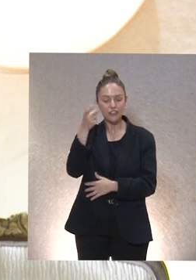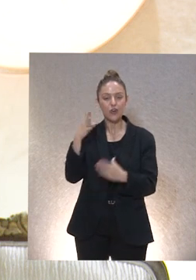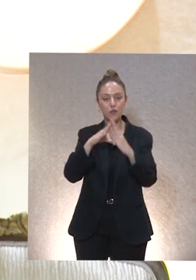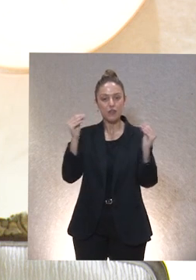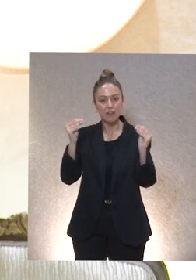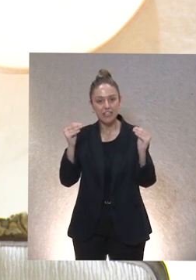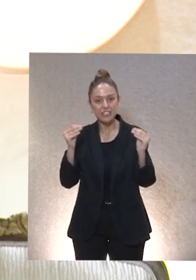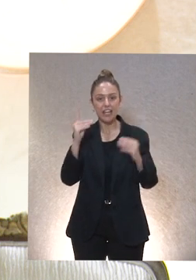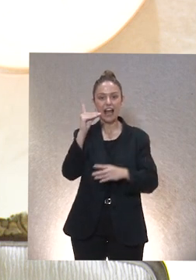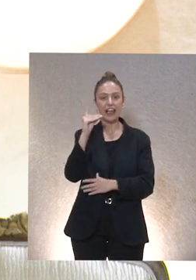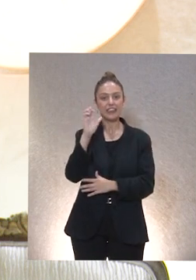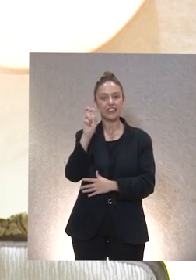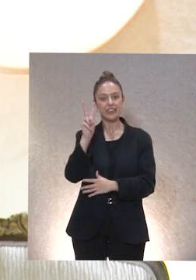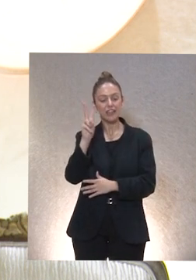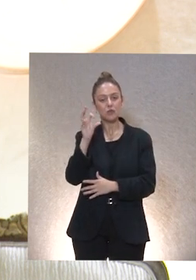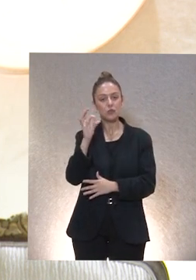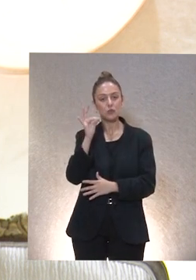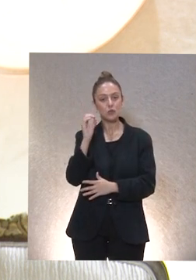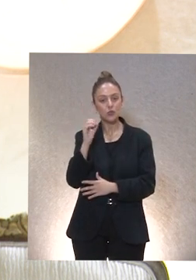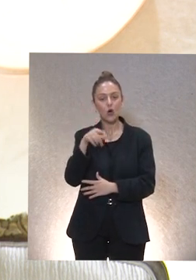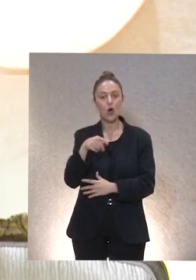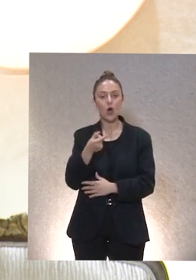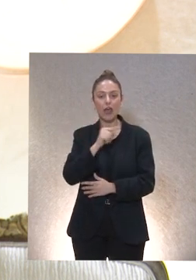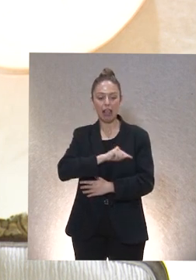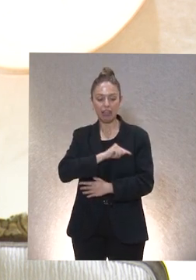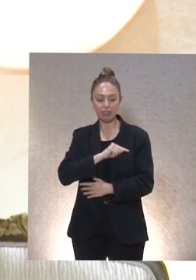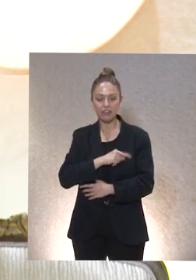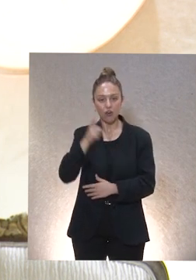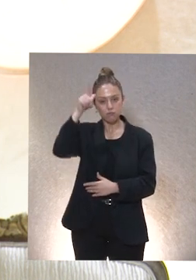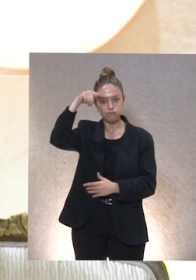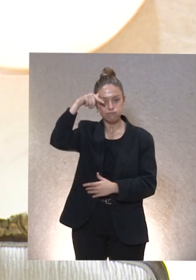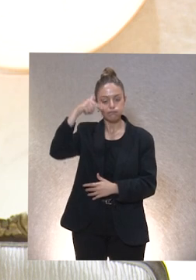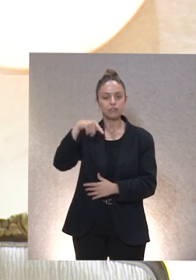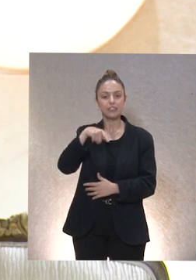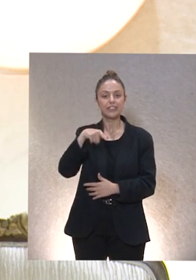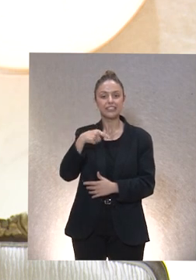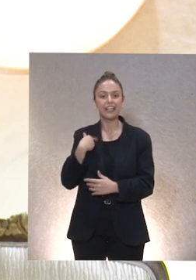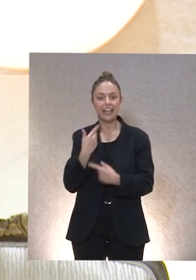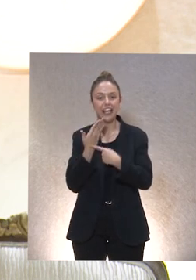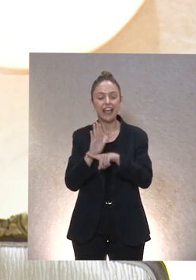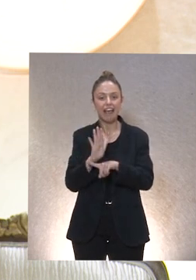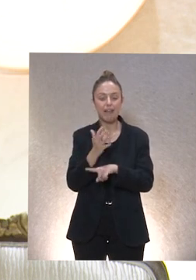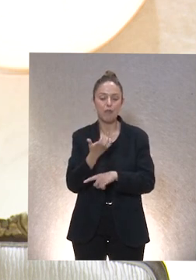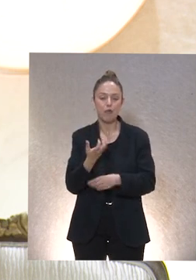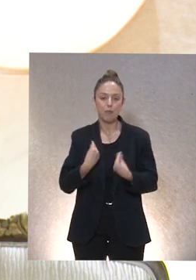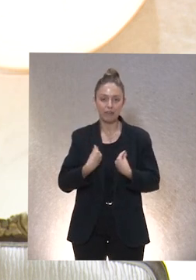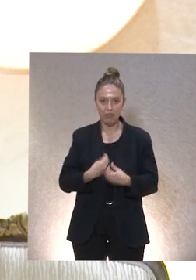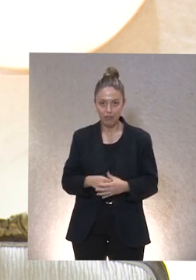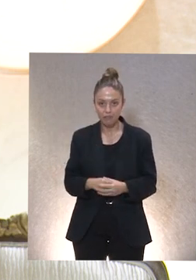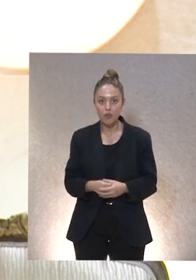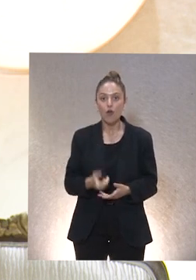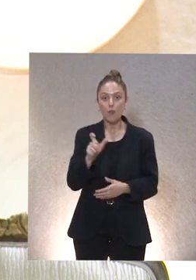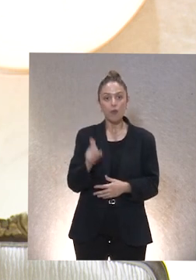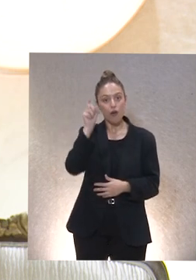Universidad de Deusto, en la que ha sido catedrático de Ética y director del Centro de Ética Aplicada. Es profesor